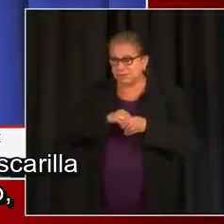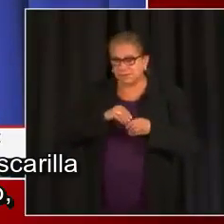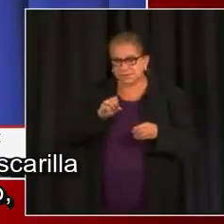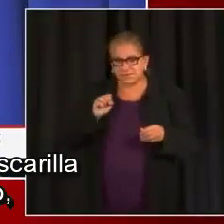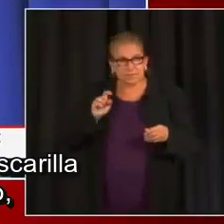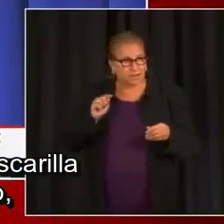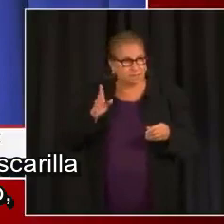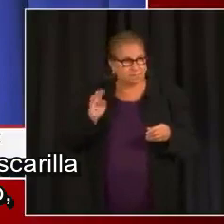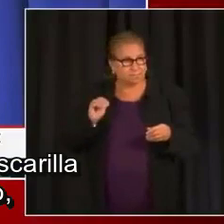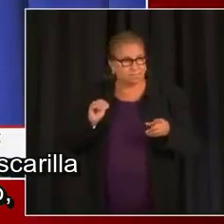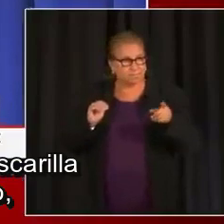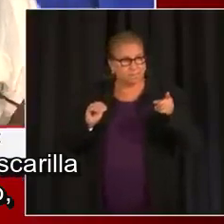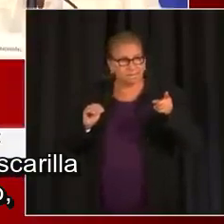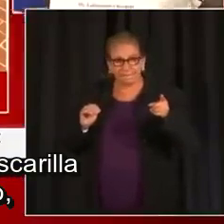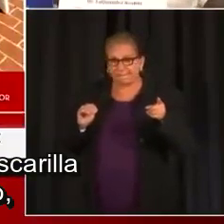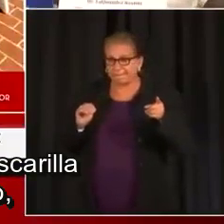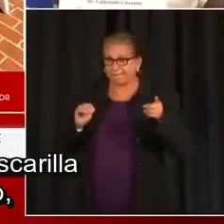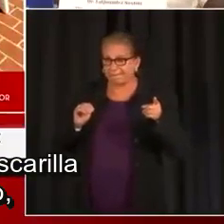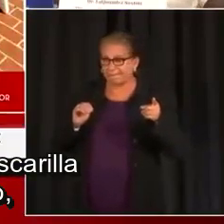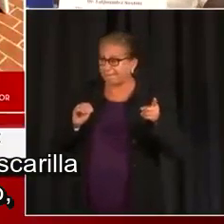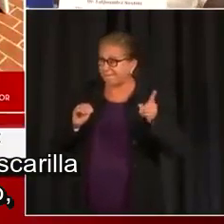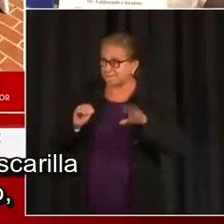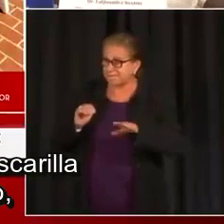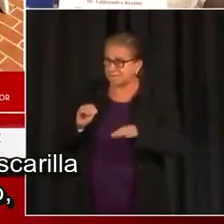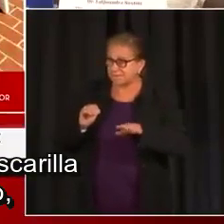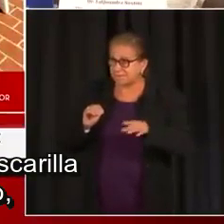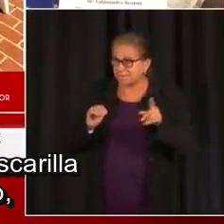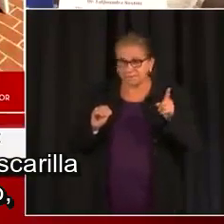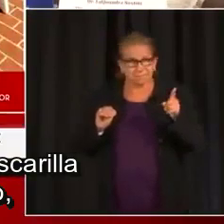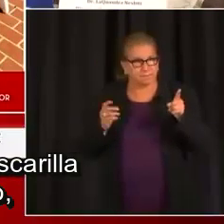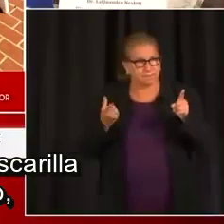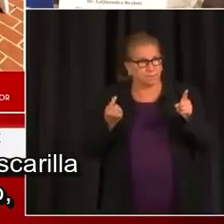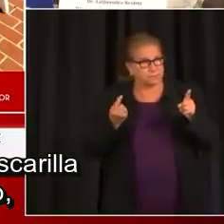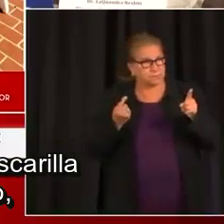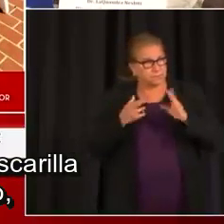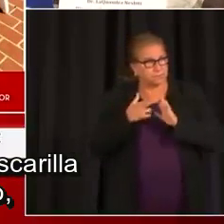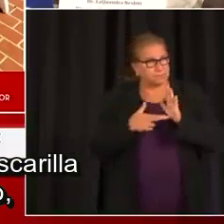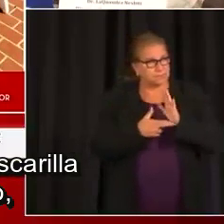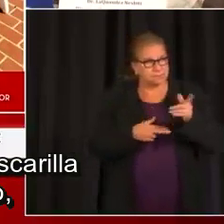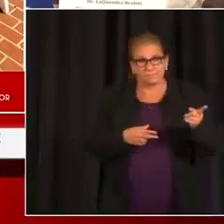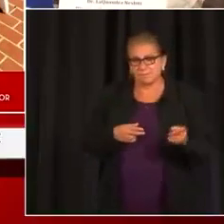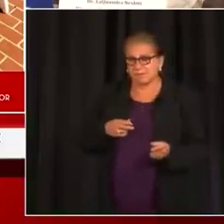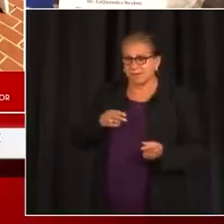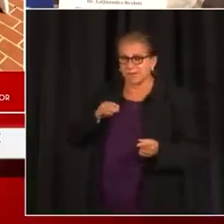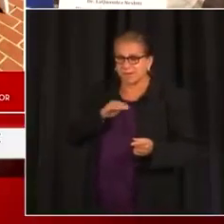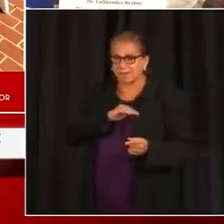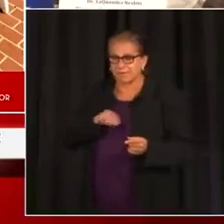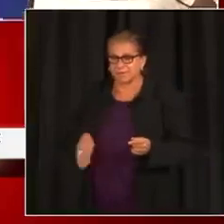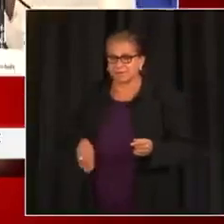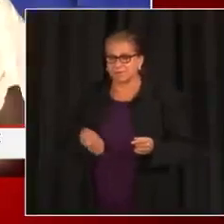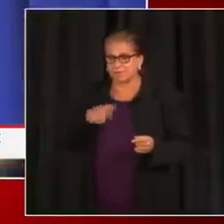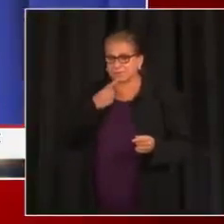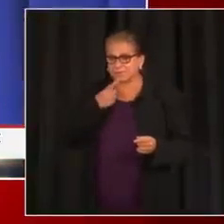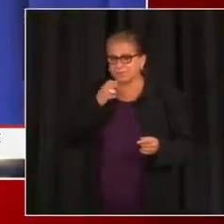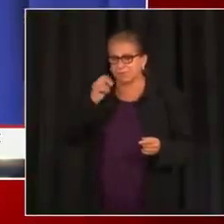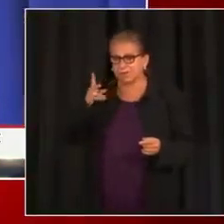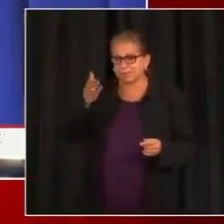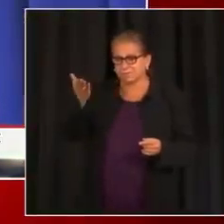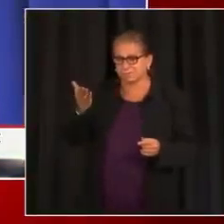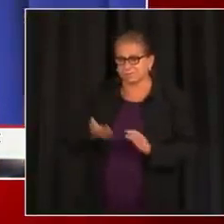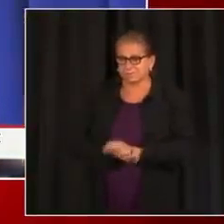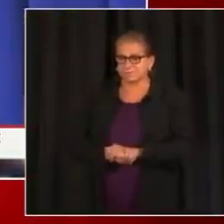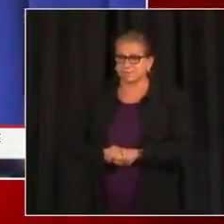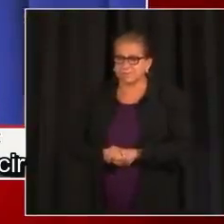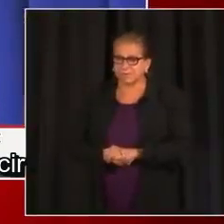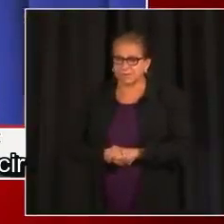los animamos a que utilicen una mascarilla en cualquier lugar en donde haya mucha gente, sea adentro o fuera. Ok, Julie,